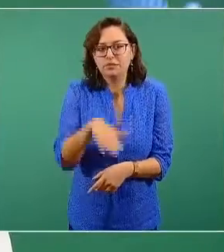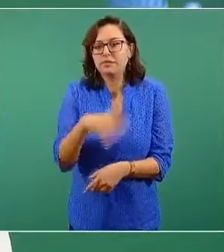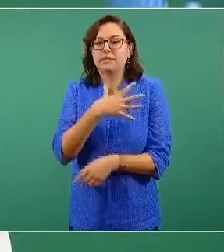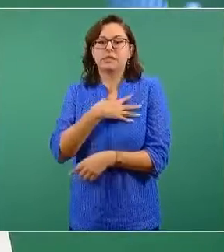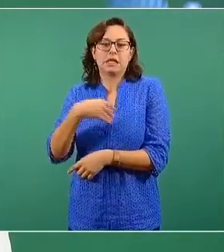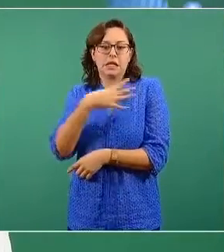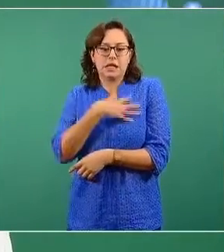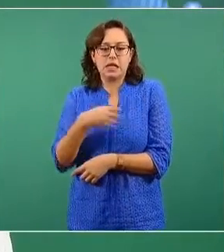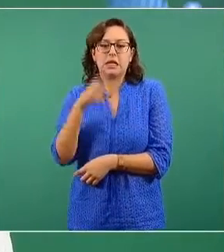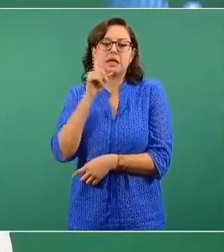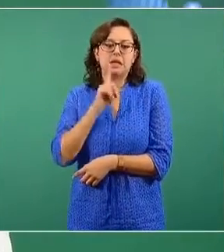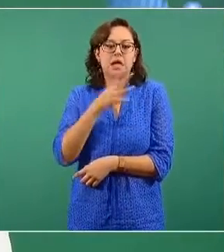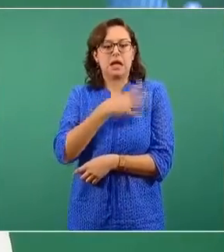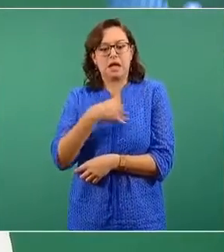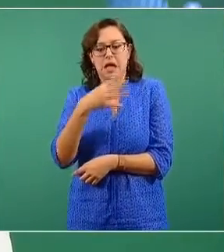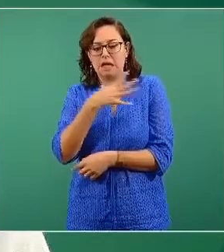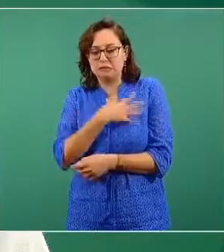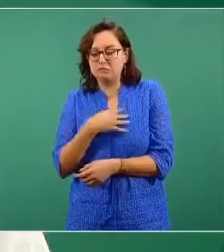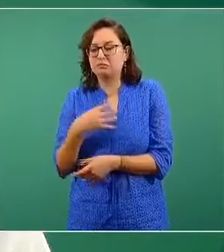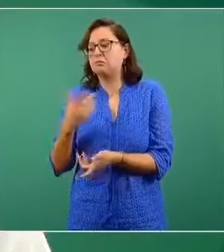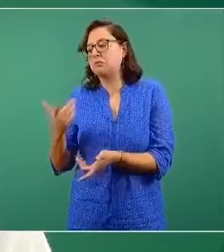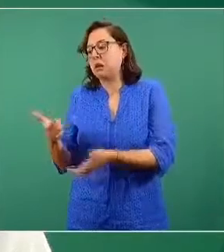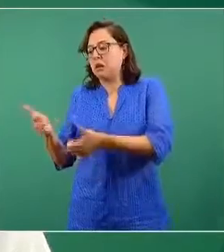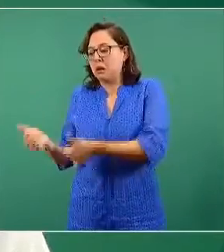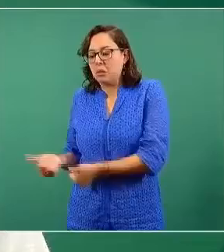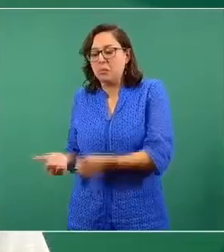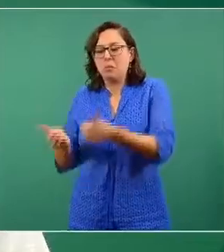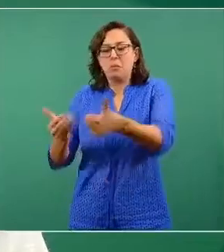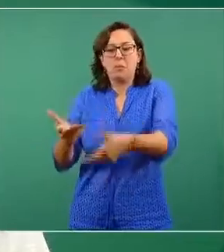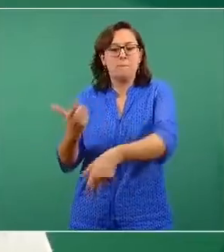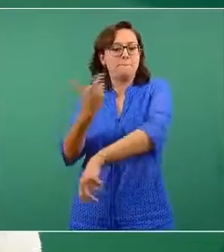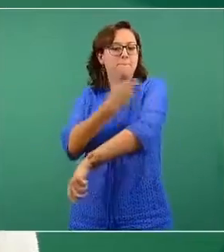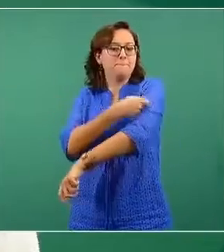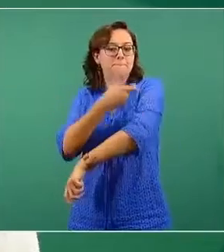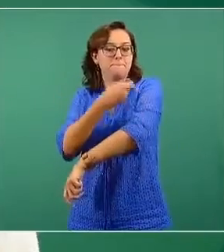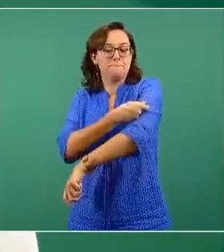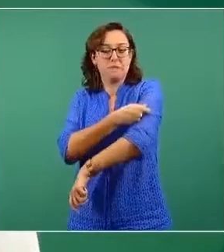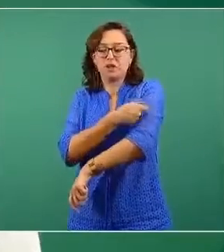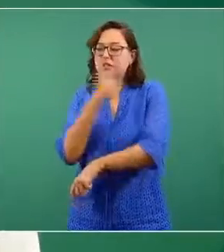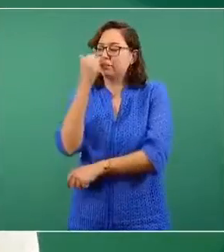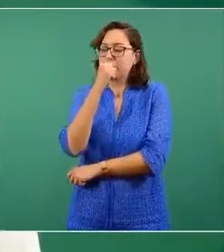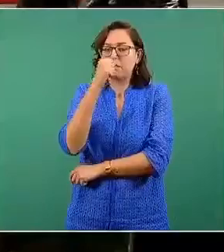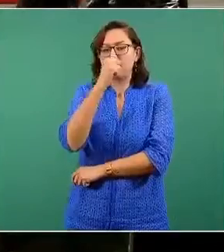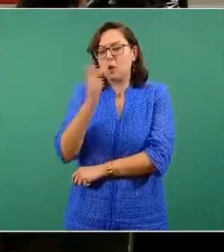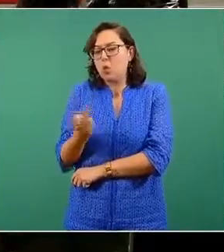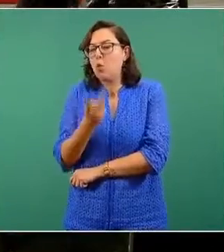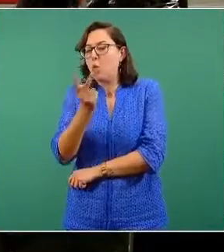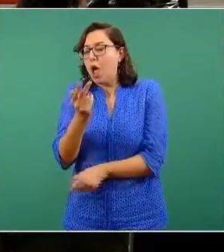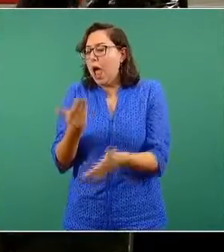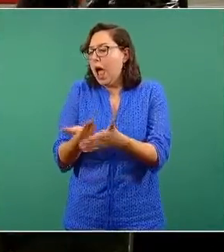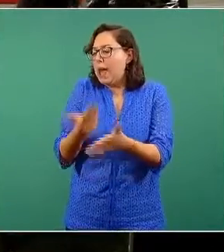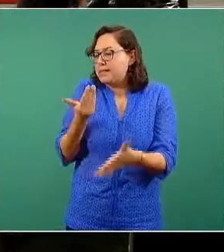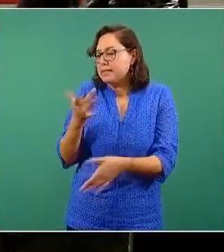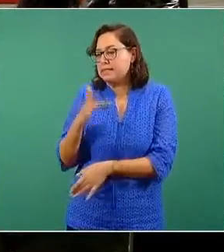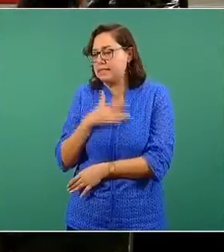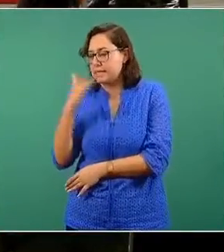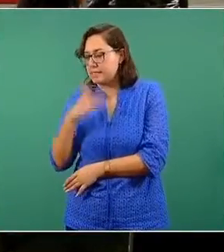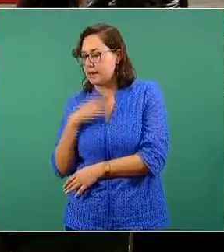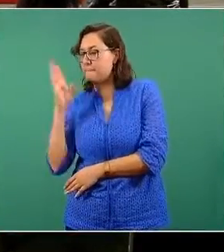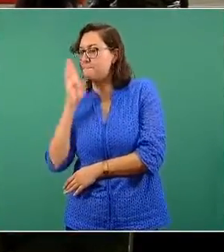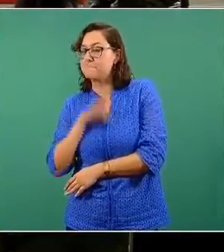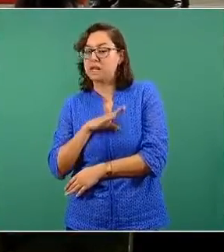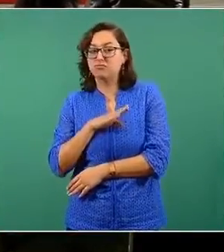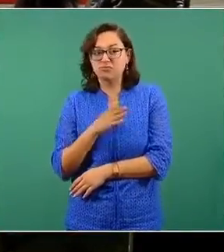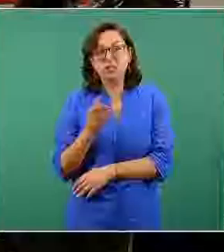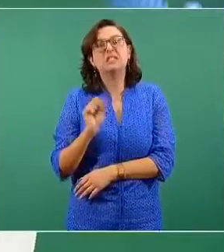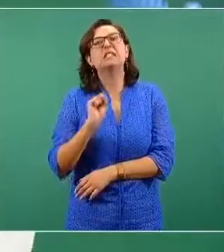algún familiar menor de edad a vacunarse, recordará que le preguntan si ha tenido algún síntoma y si refiere que